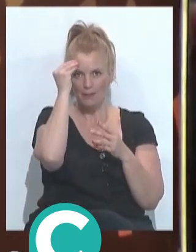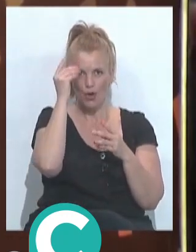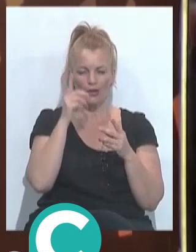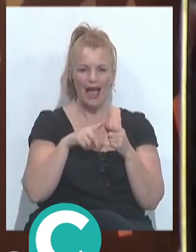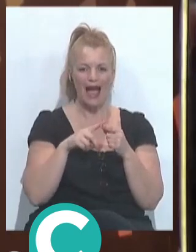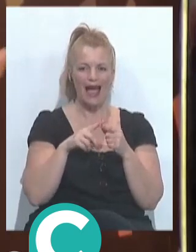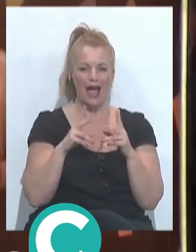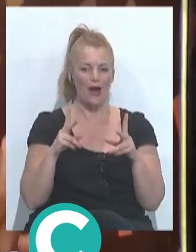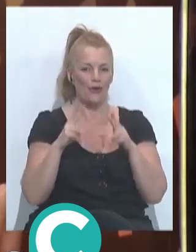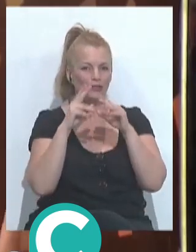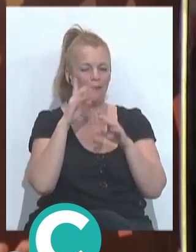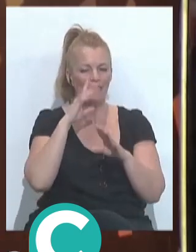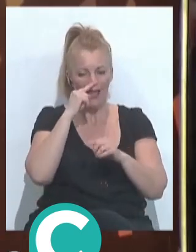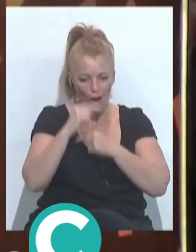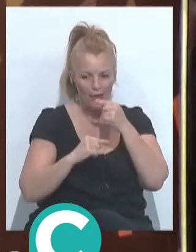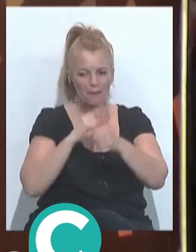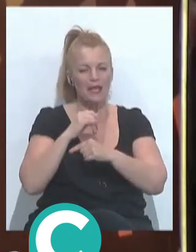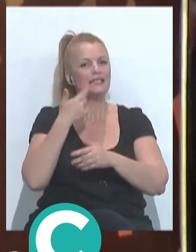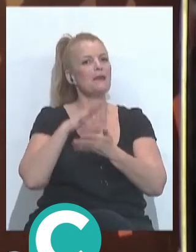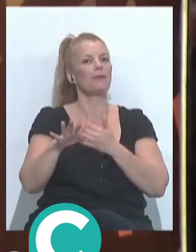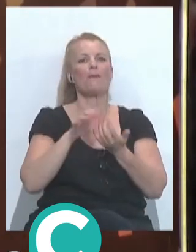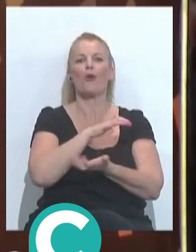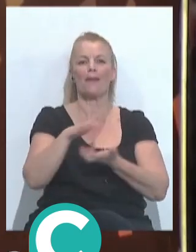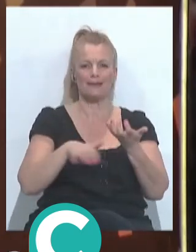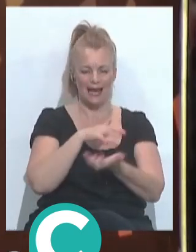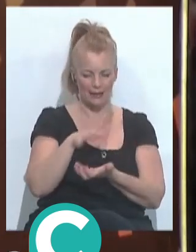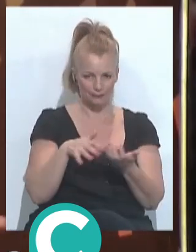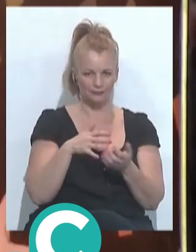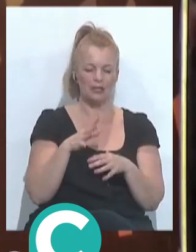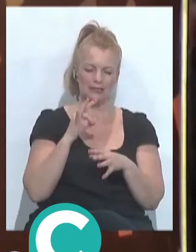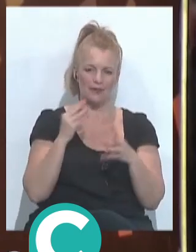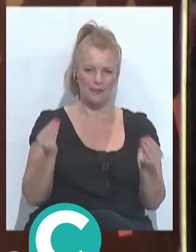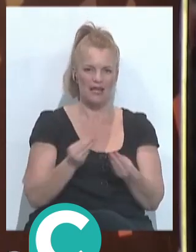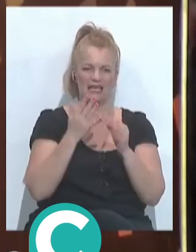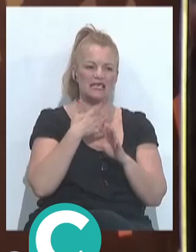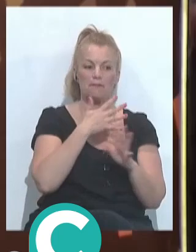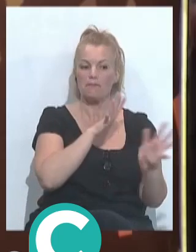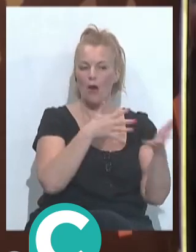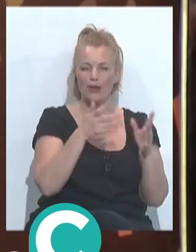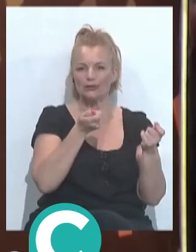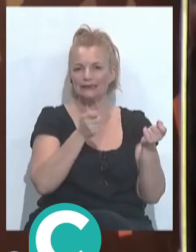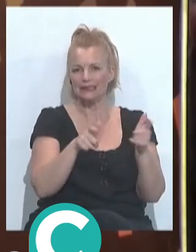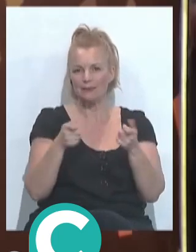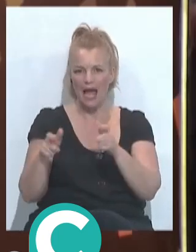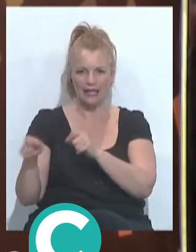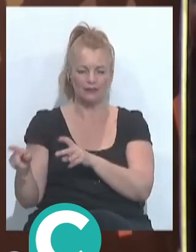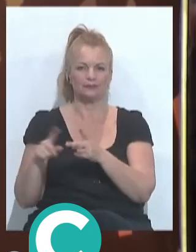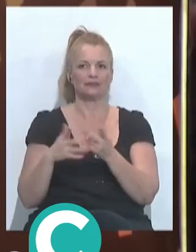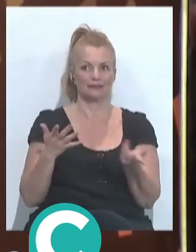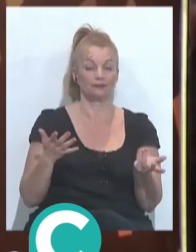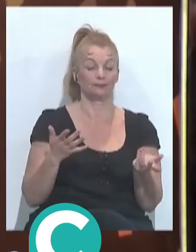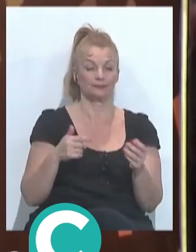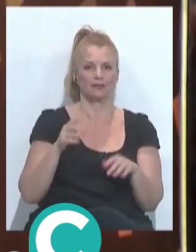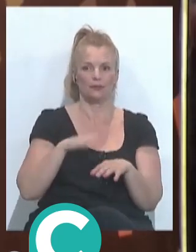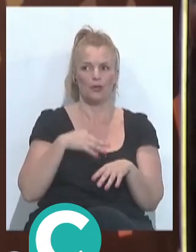más polémico que el anterior pero que si nos retrotraemos pues seguramente tengamos historias muy similares un año tras otro pero quién nos iba a